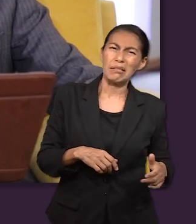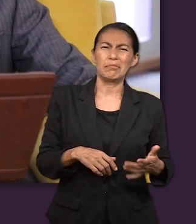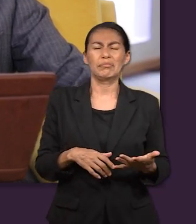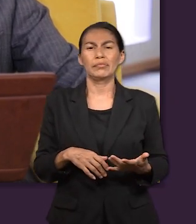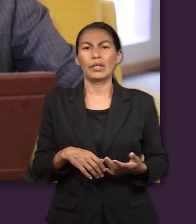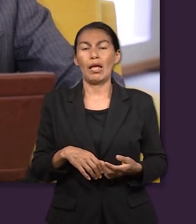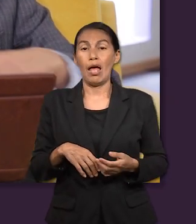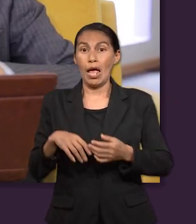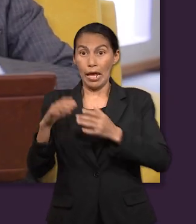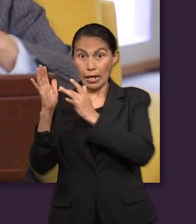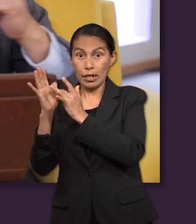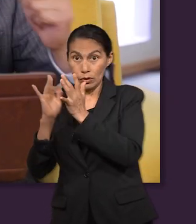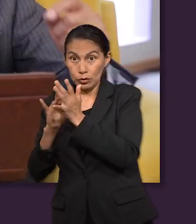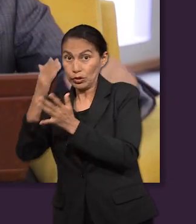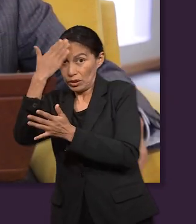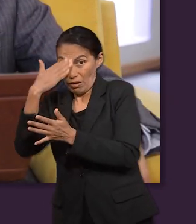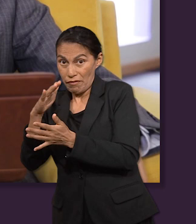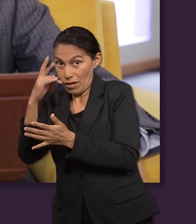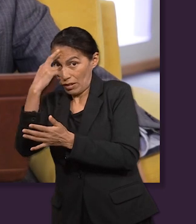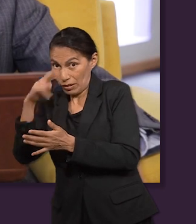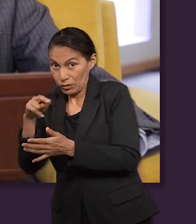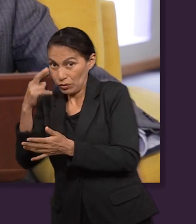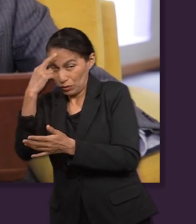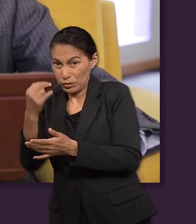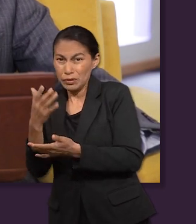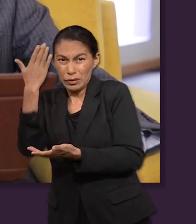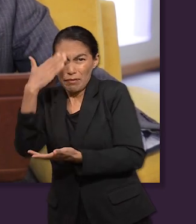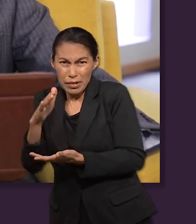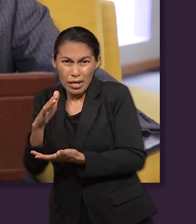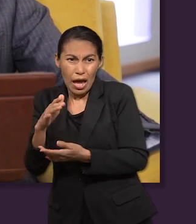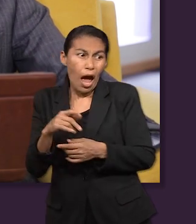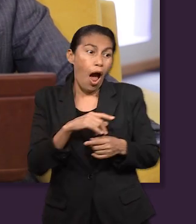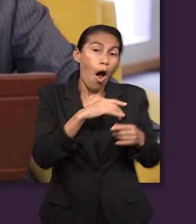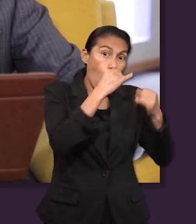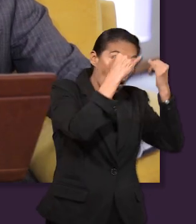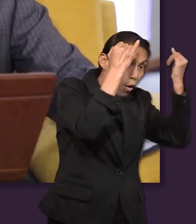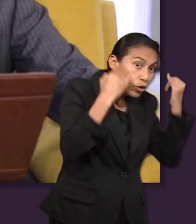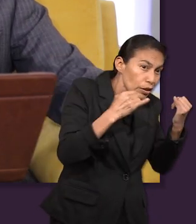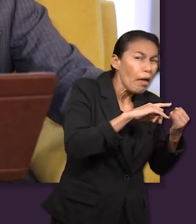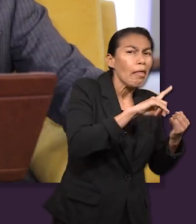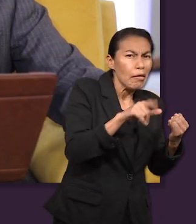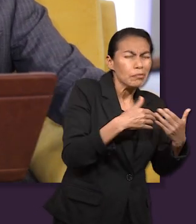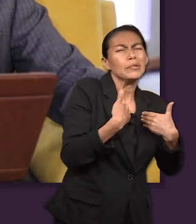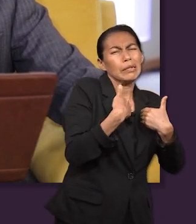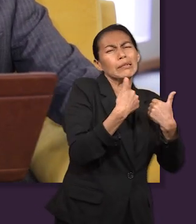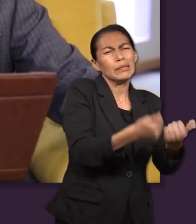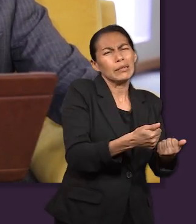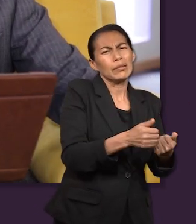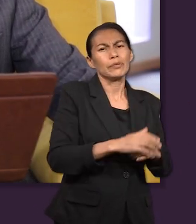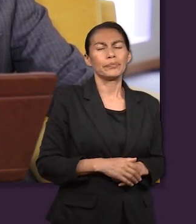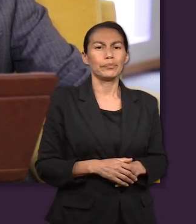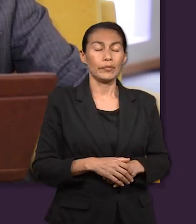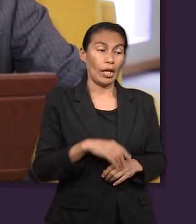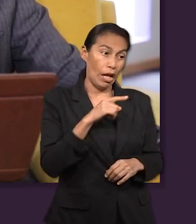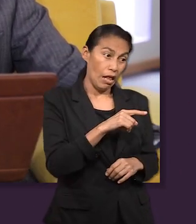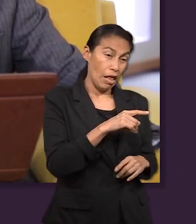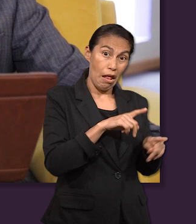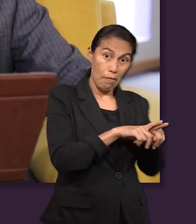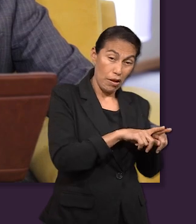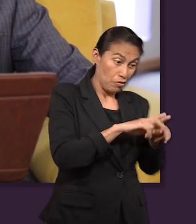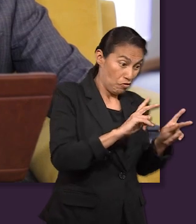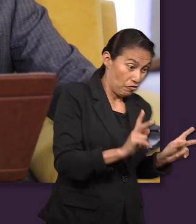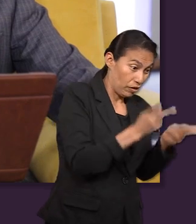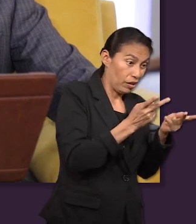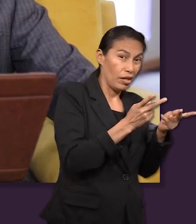había una razón. José la entendió después. Jesús la sabía desde un principio. Y también así como José fue vendido por